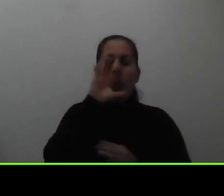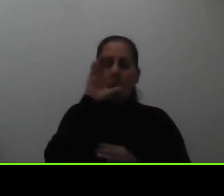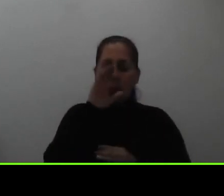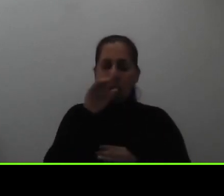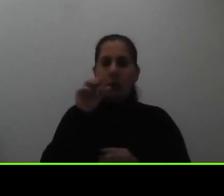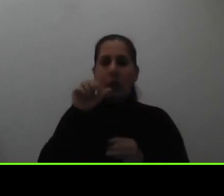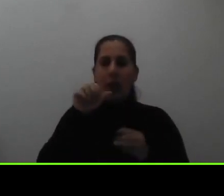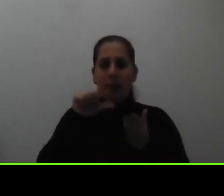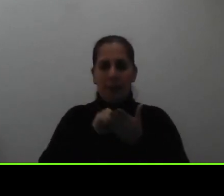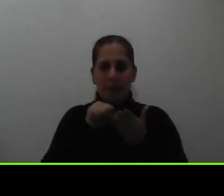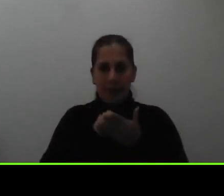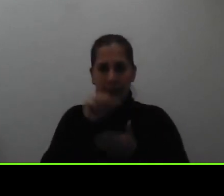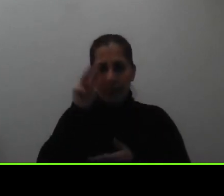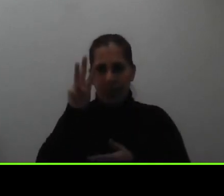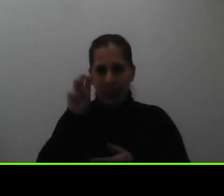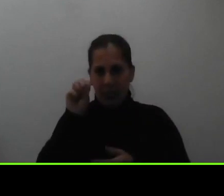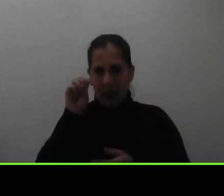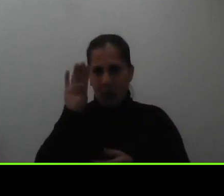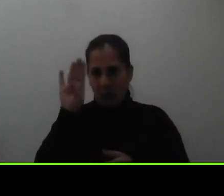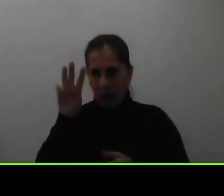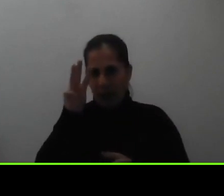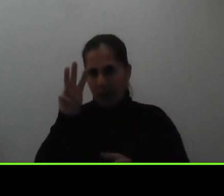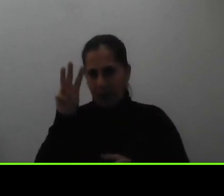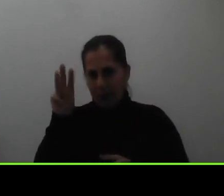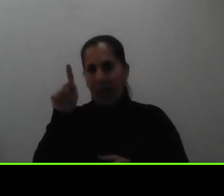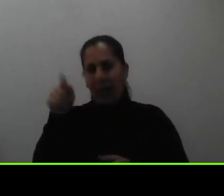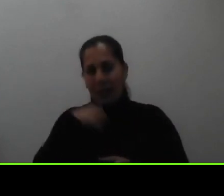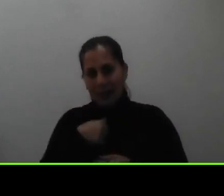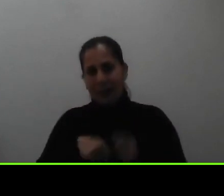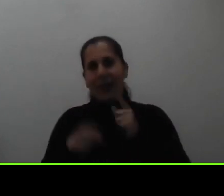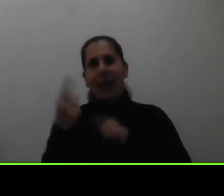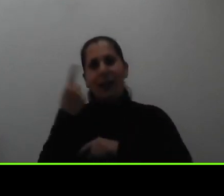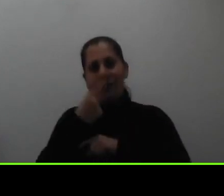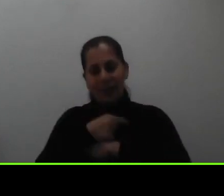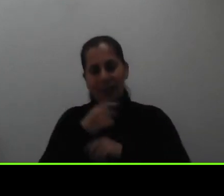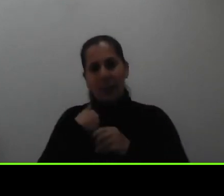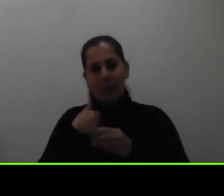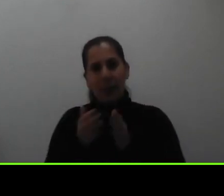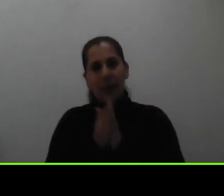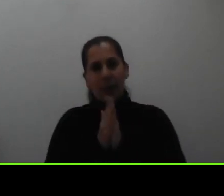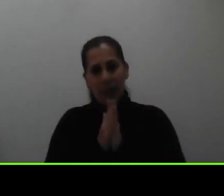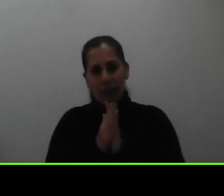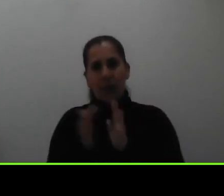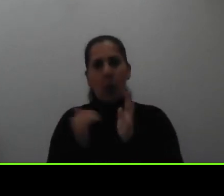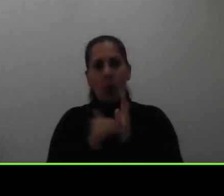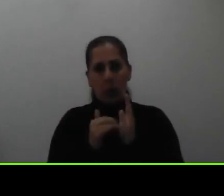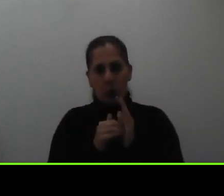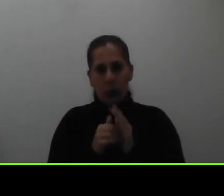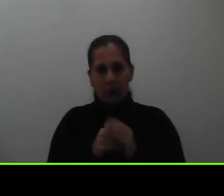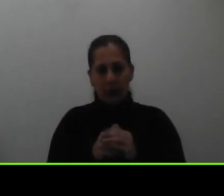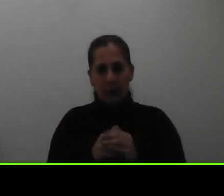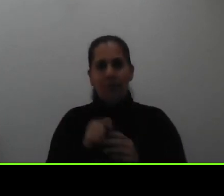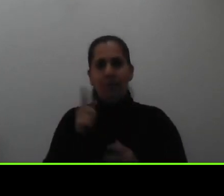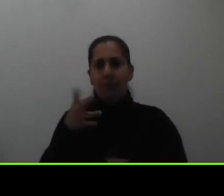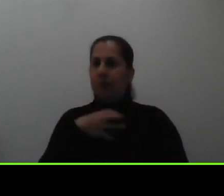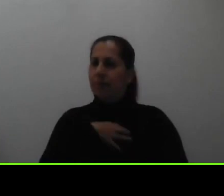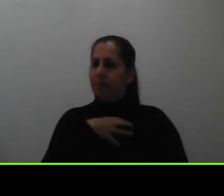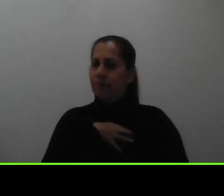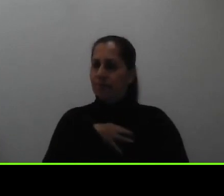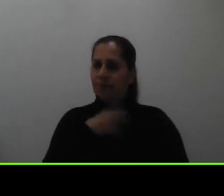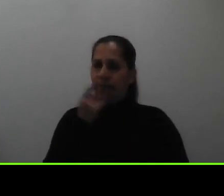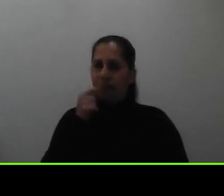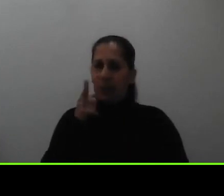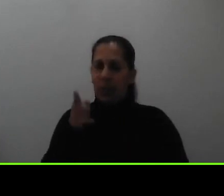ahí está la fecha donde se presentan las revocatorias eso es previo a la